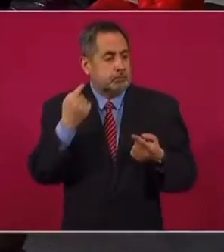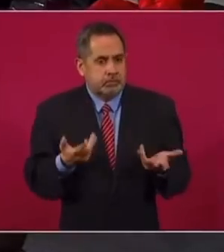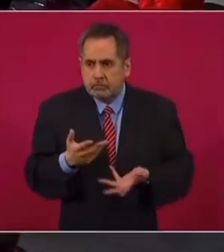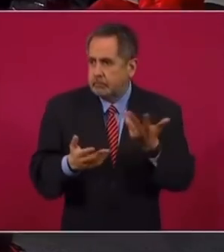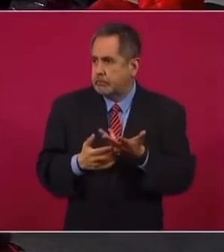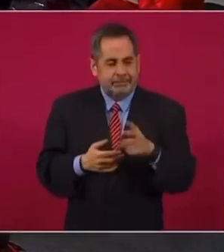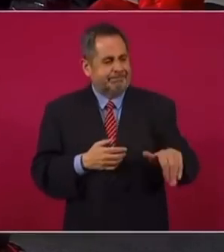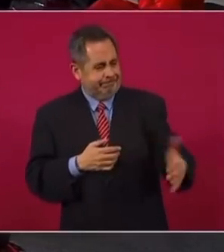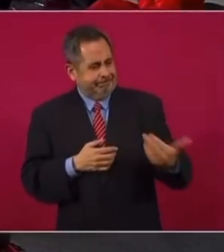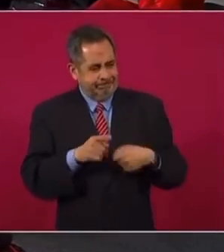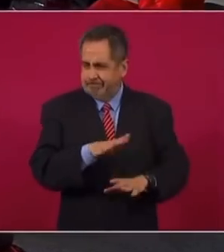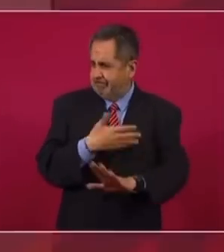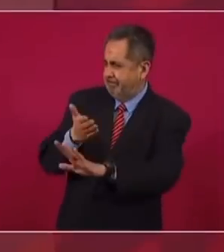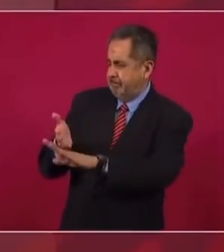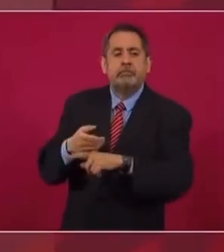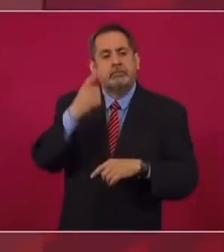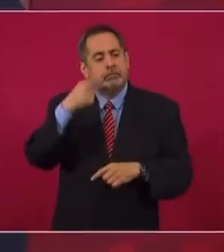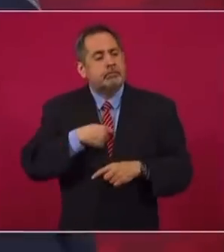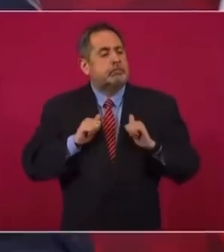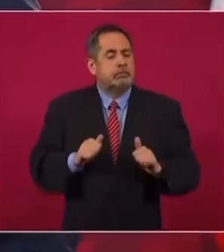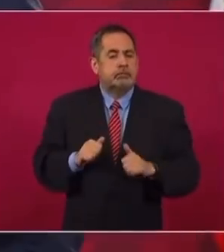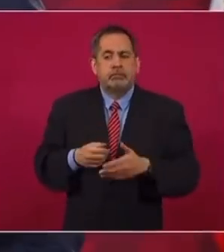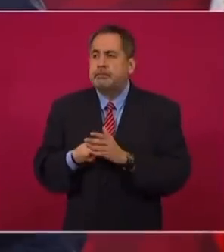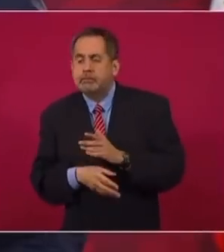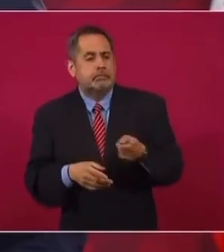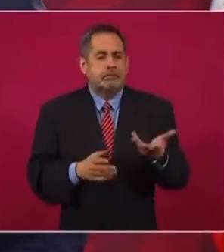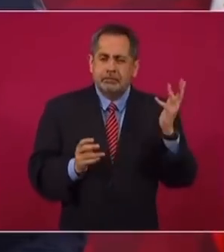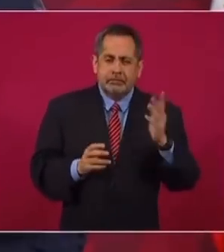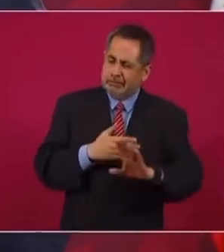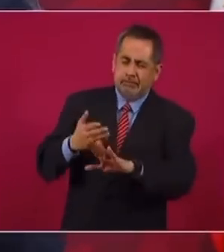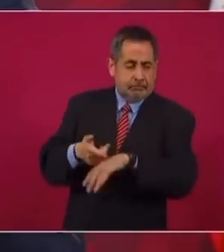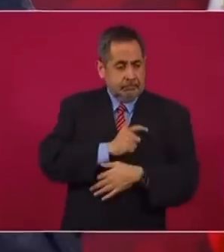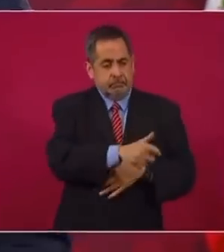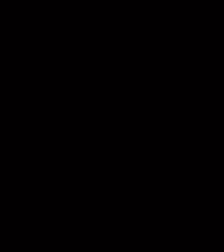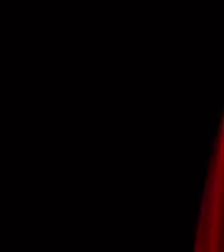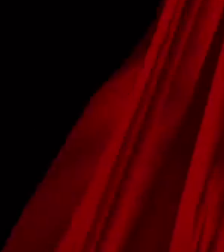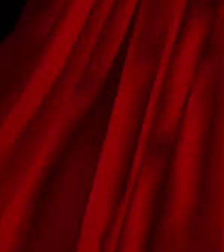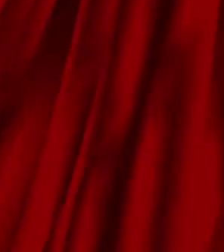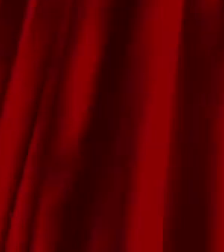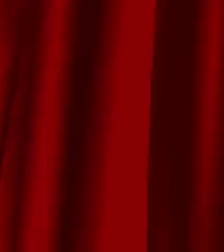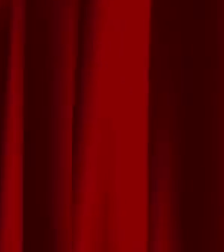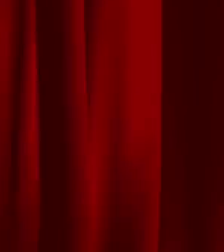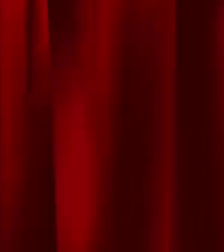qué usan ese periodismo? Pues para medrar, para sacar provecho.